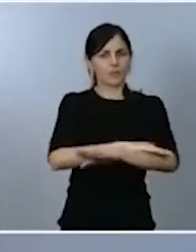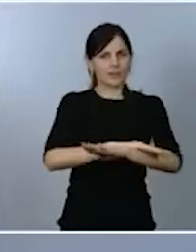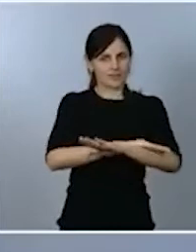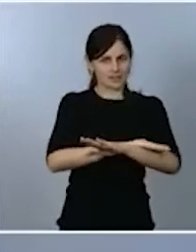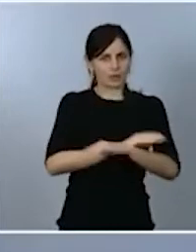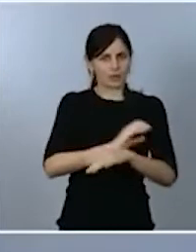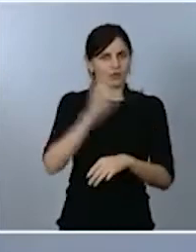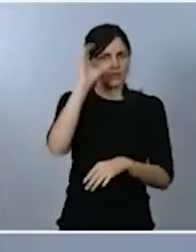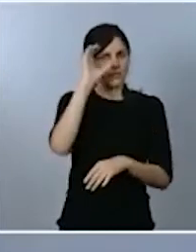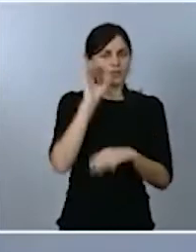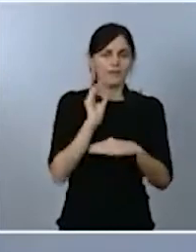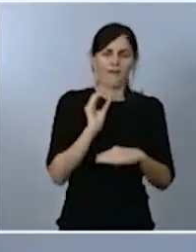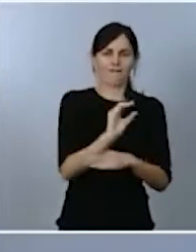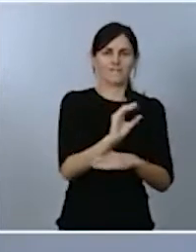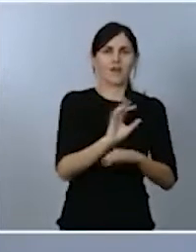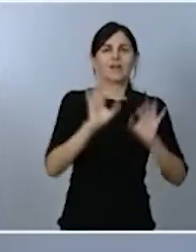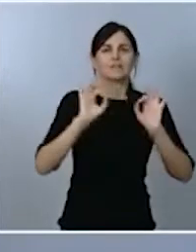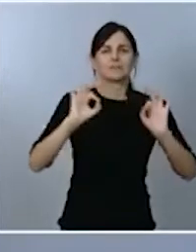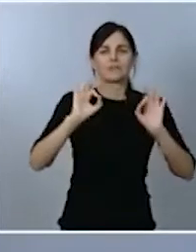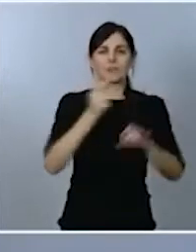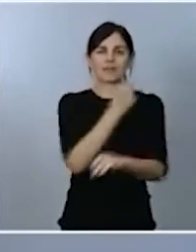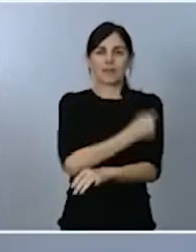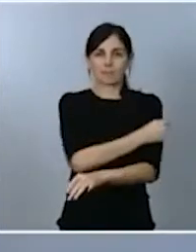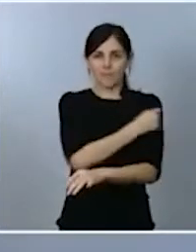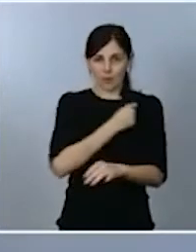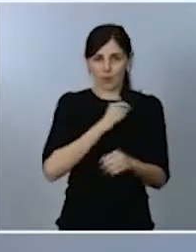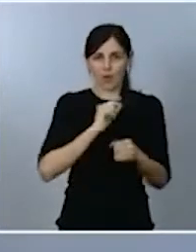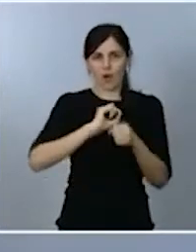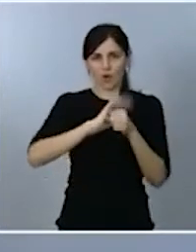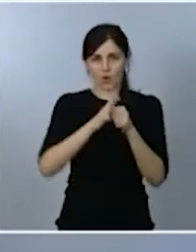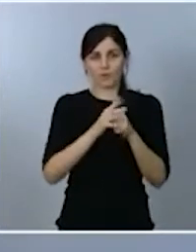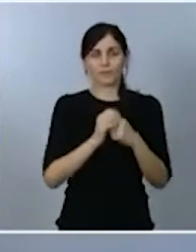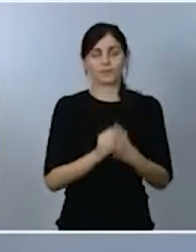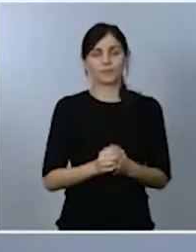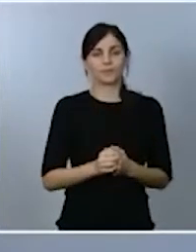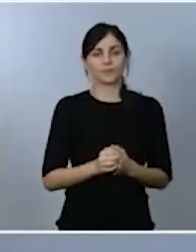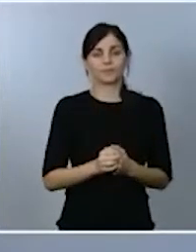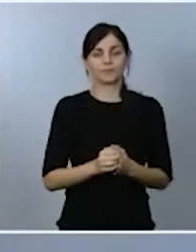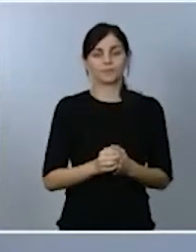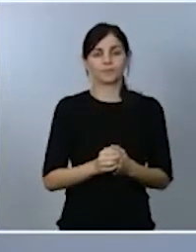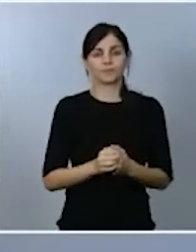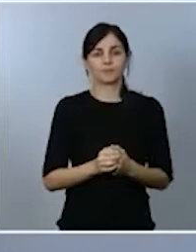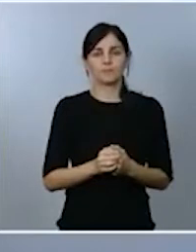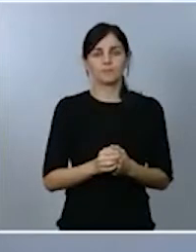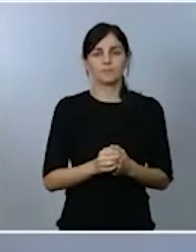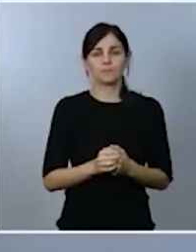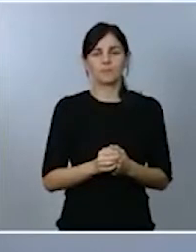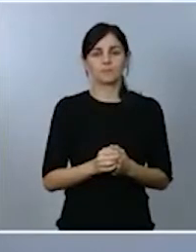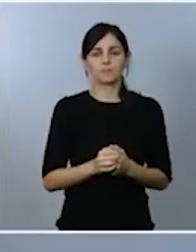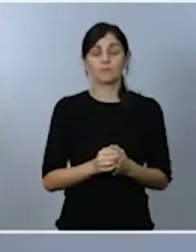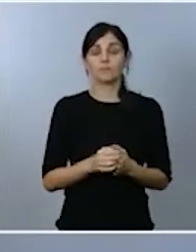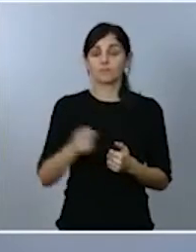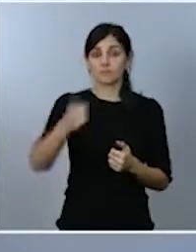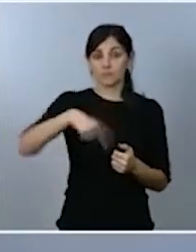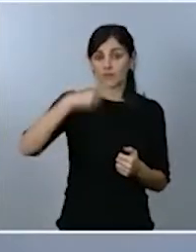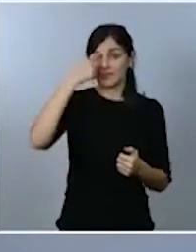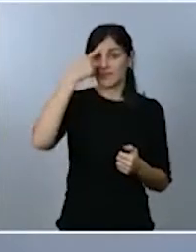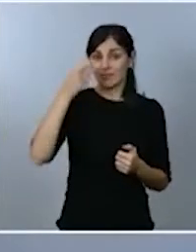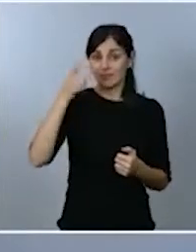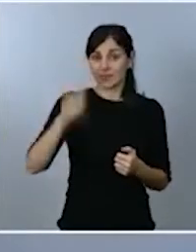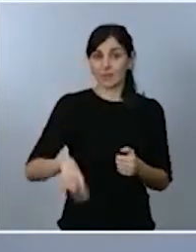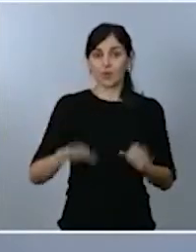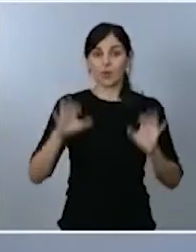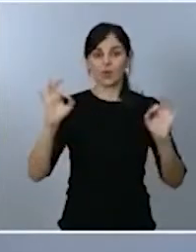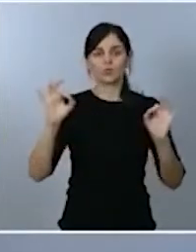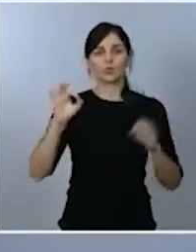tenemos cubiertas las más importantes de ellas. Como saben, a partir del mes de abril han